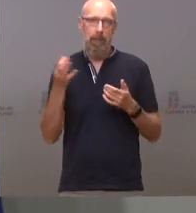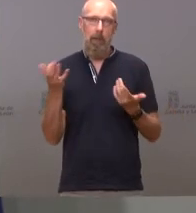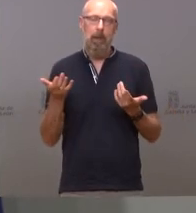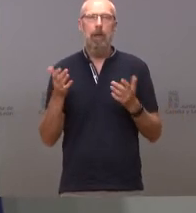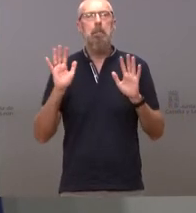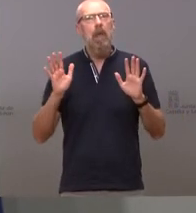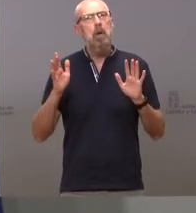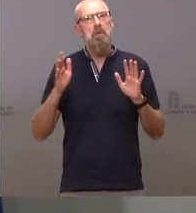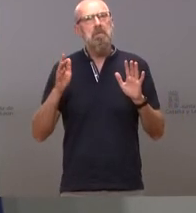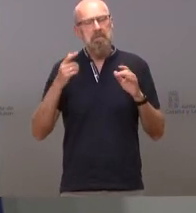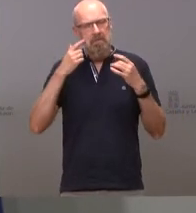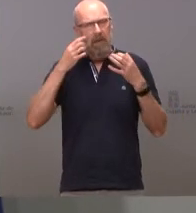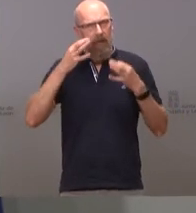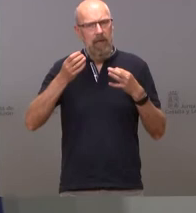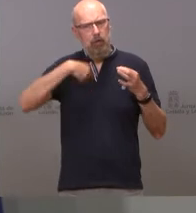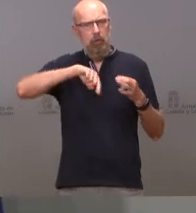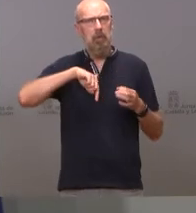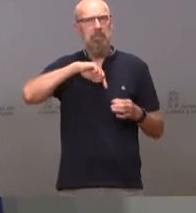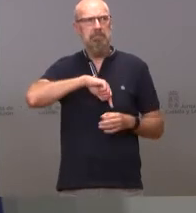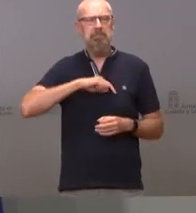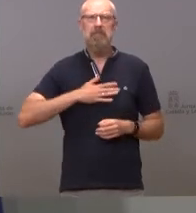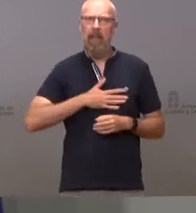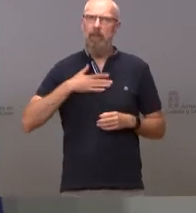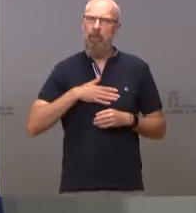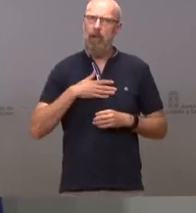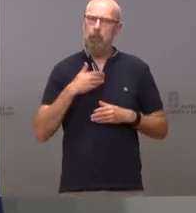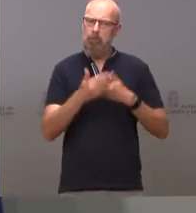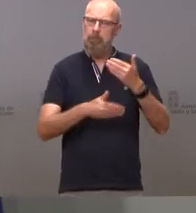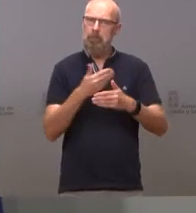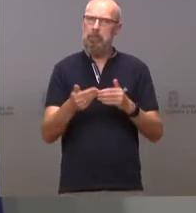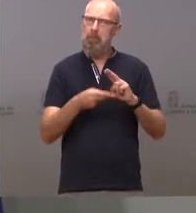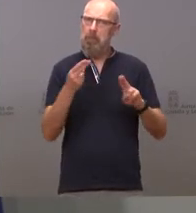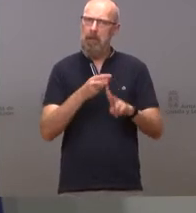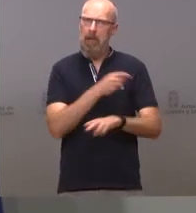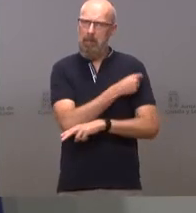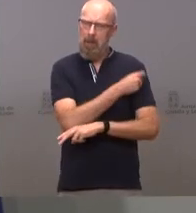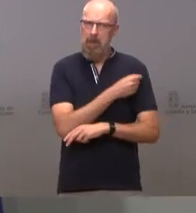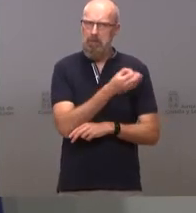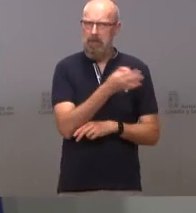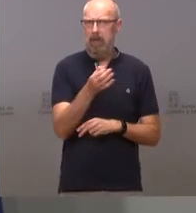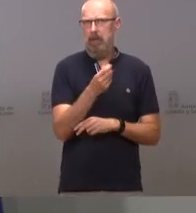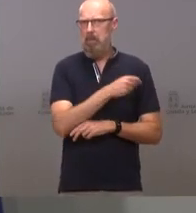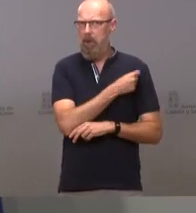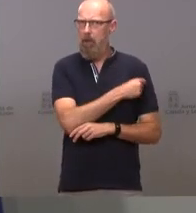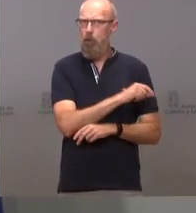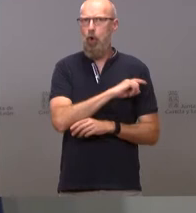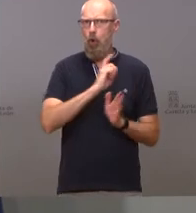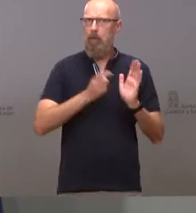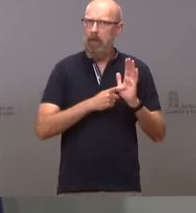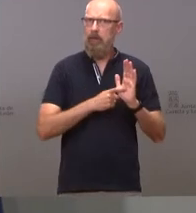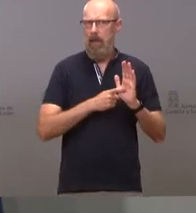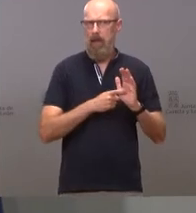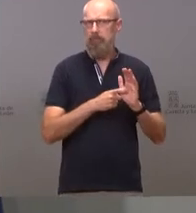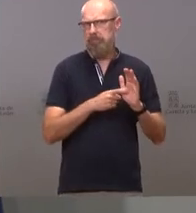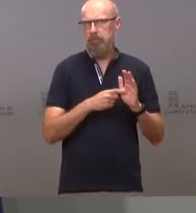satisfechos de la evolución de la campaña seguimos estando en los puestos de cabeza en inmunización completa y eso es